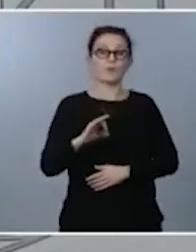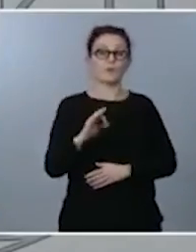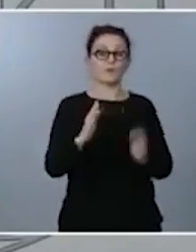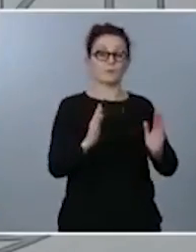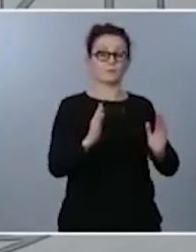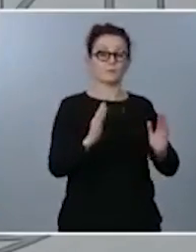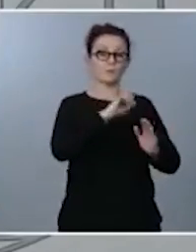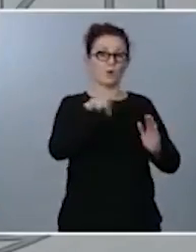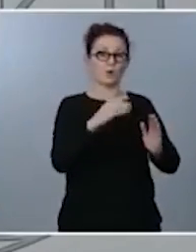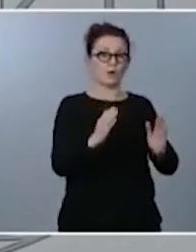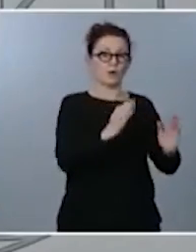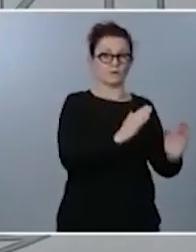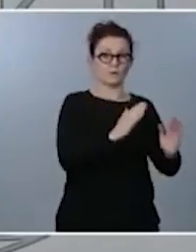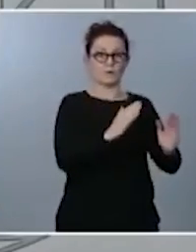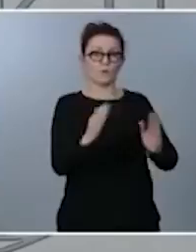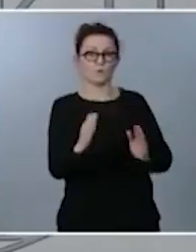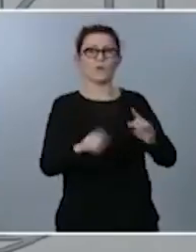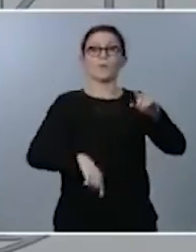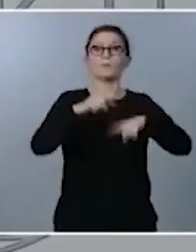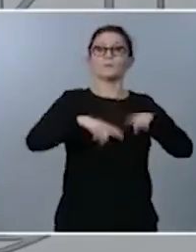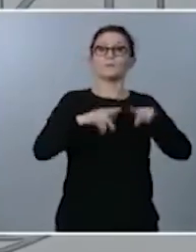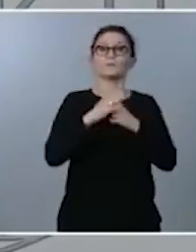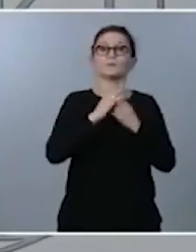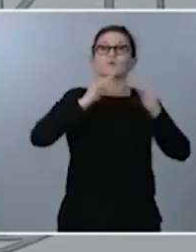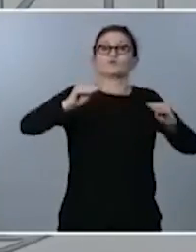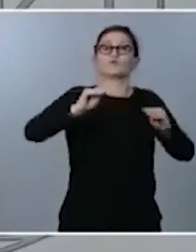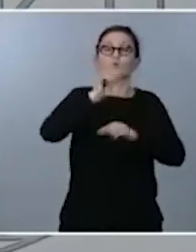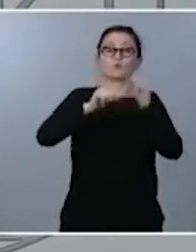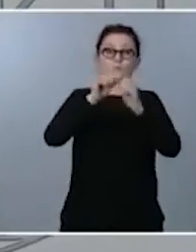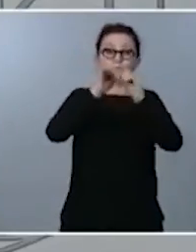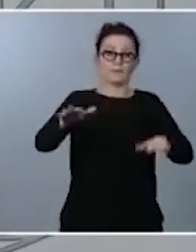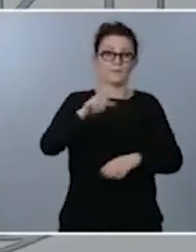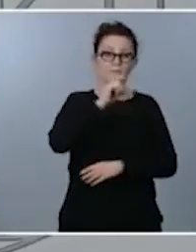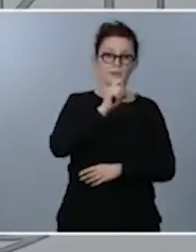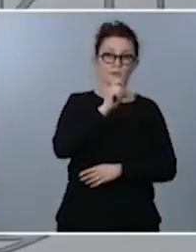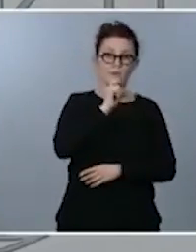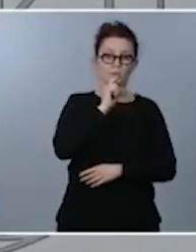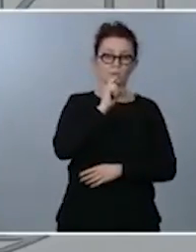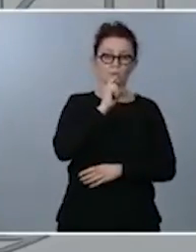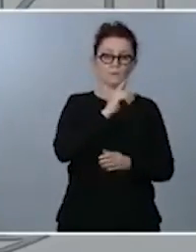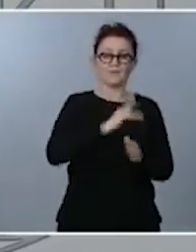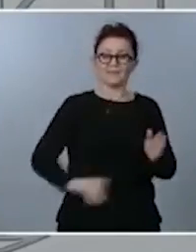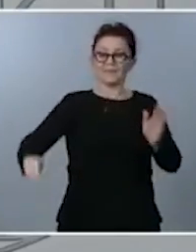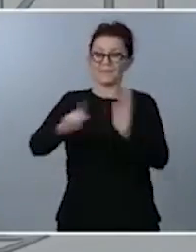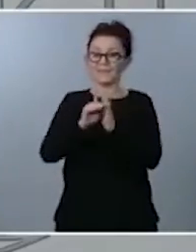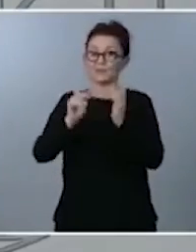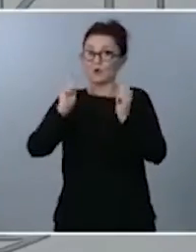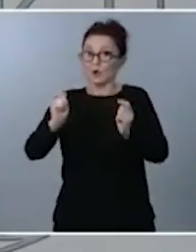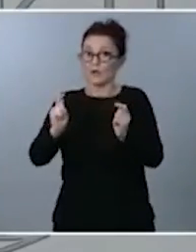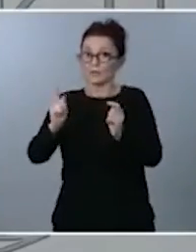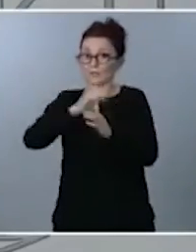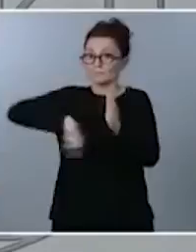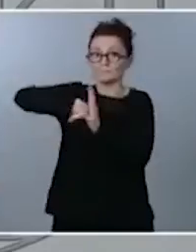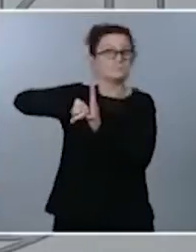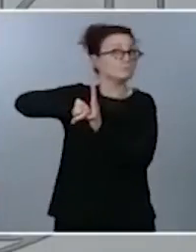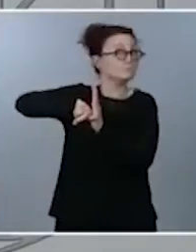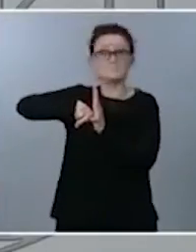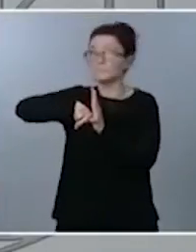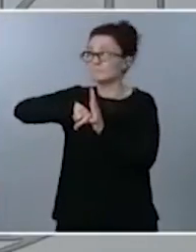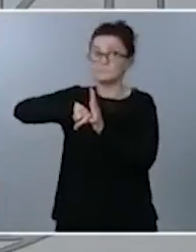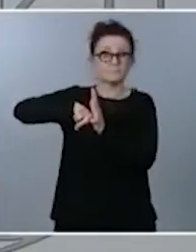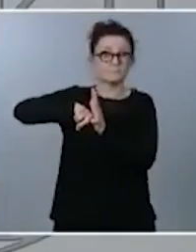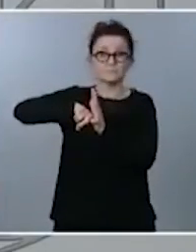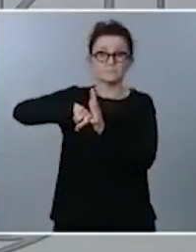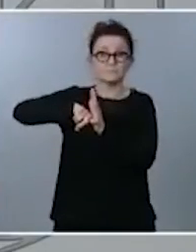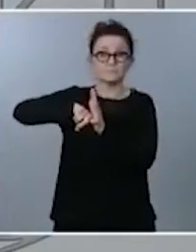en función de la situación pandémica este decreto de alarma no incorpora esa presunción esta cuestión y por tanto